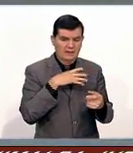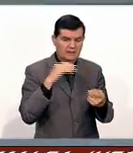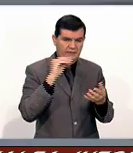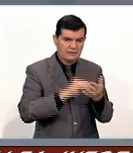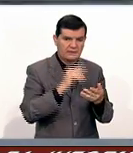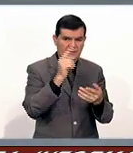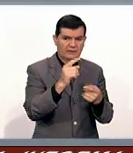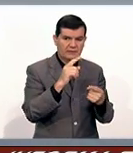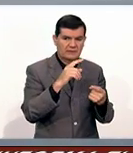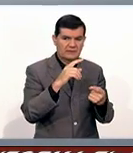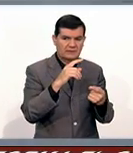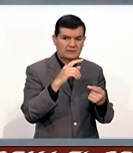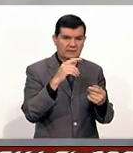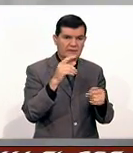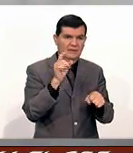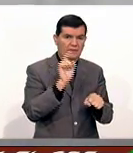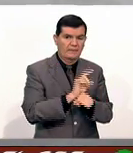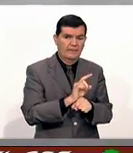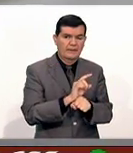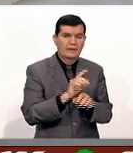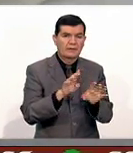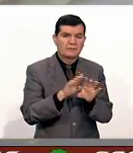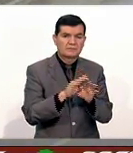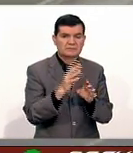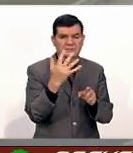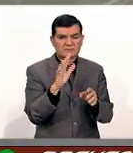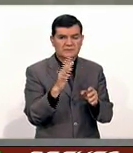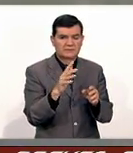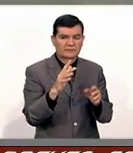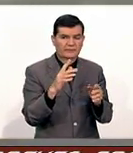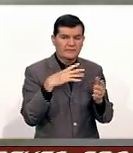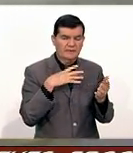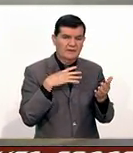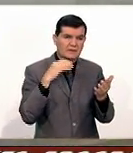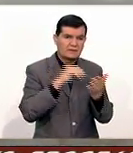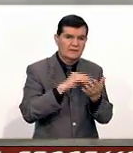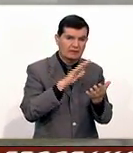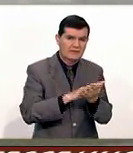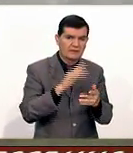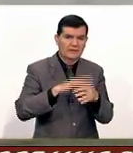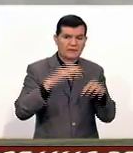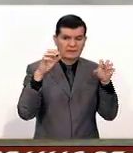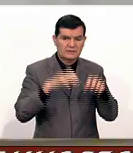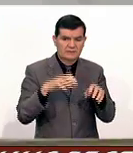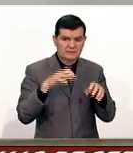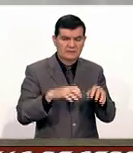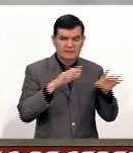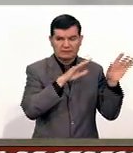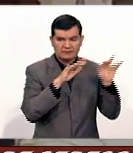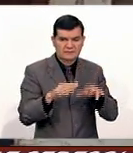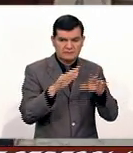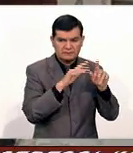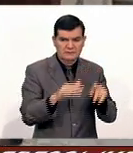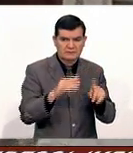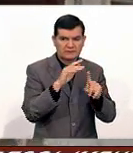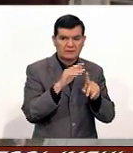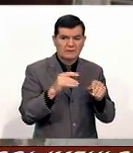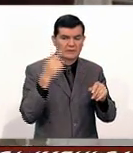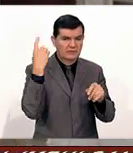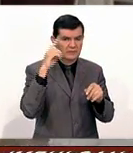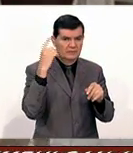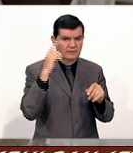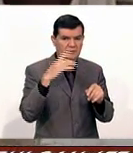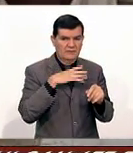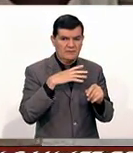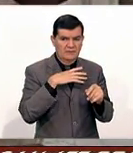lloviendo durante estos días. Cercanos a la capital también se han registrado lluvias en la sierra. Durango tiene